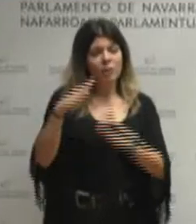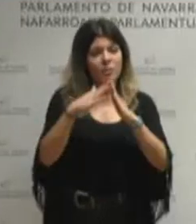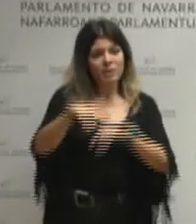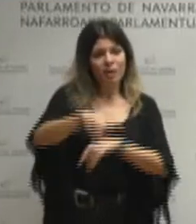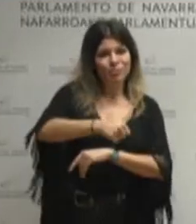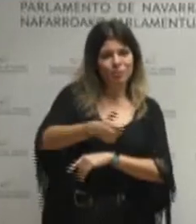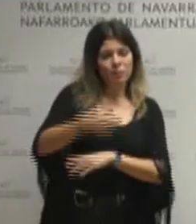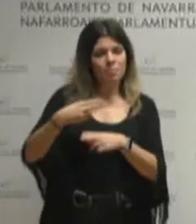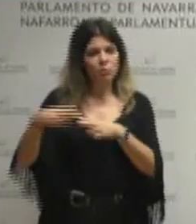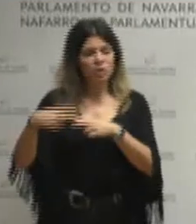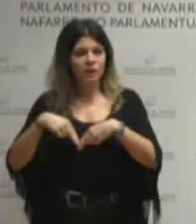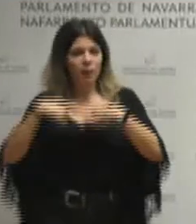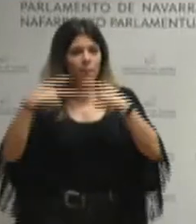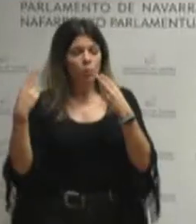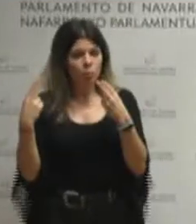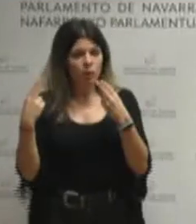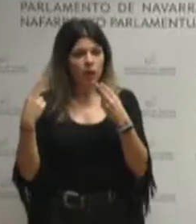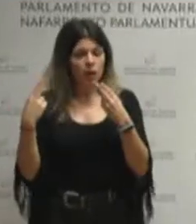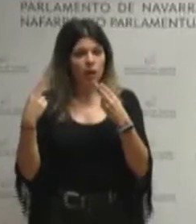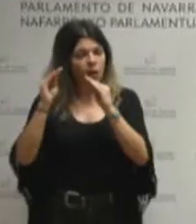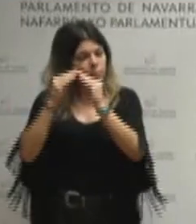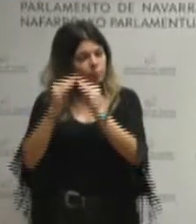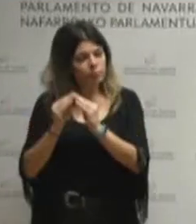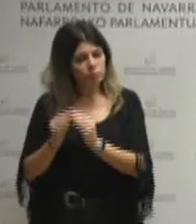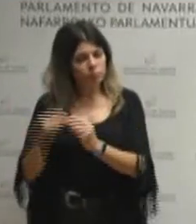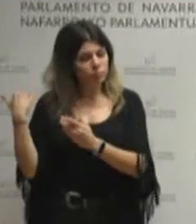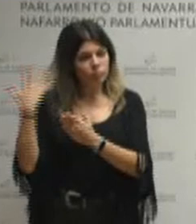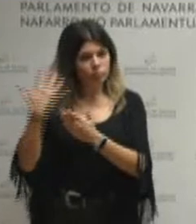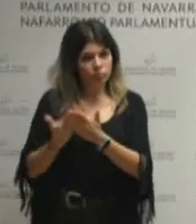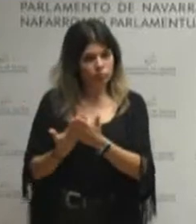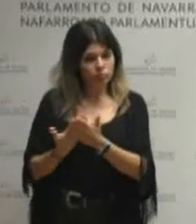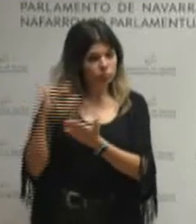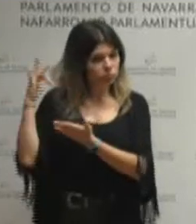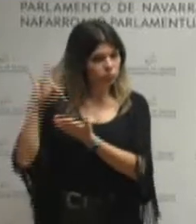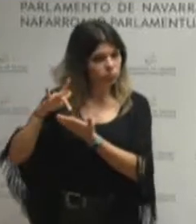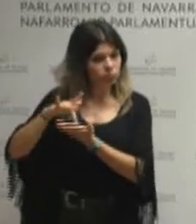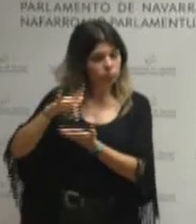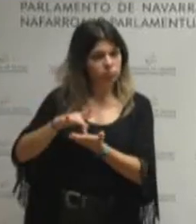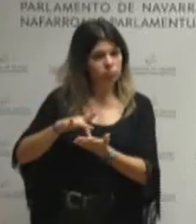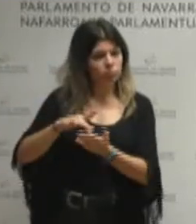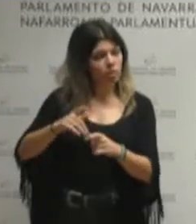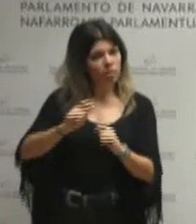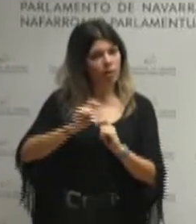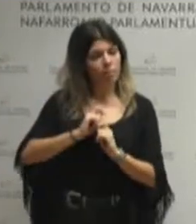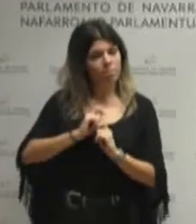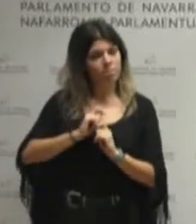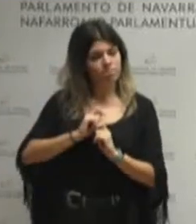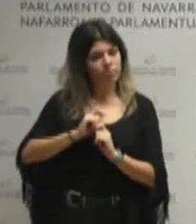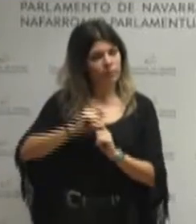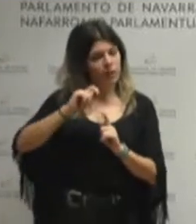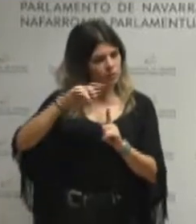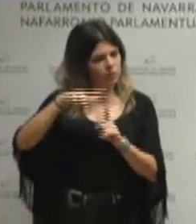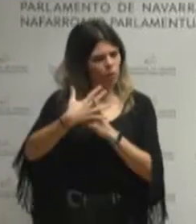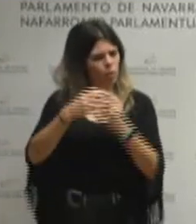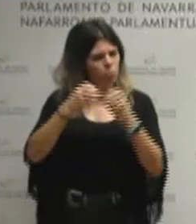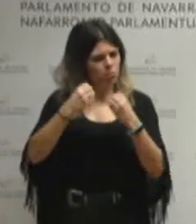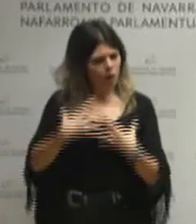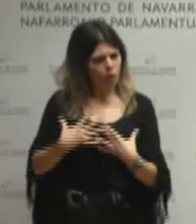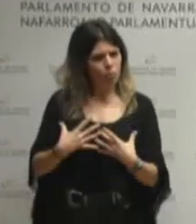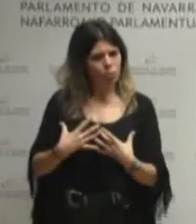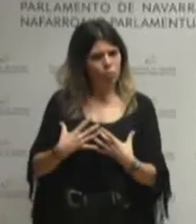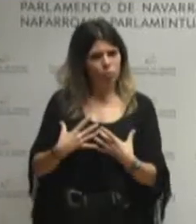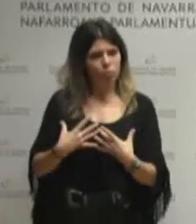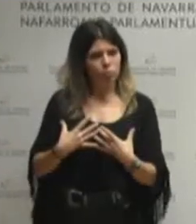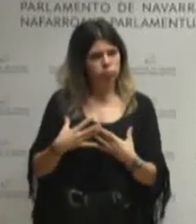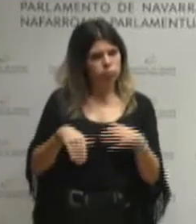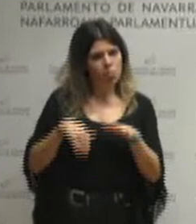políticas públicas que se han hecho a lo largo de estos últimos años nos sitúan en mejor posición son pasos en la